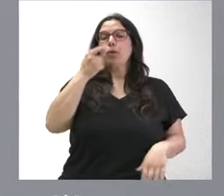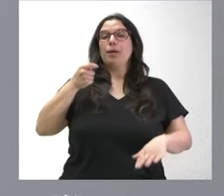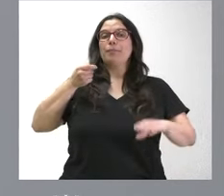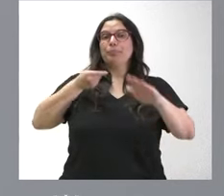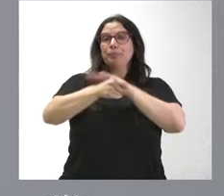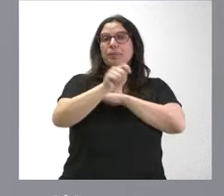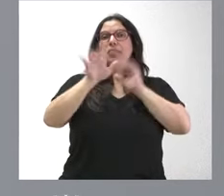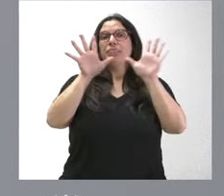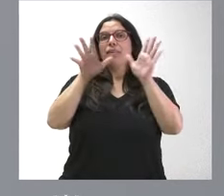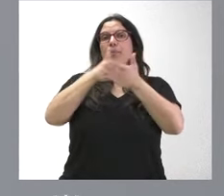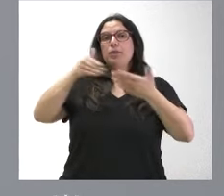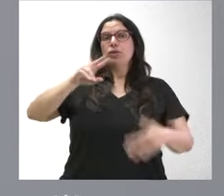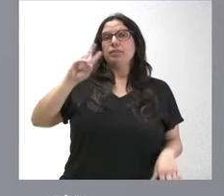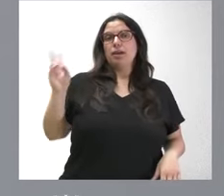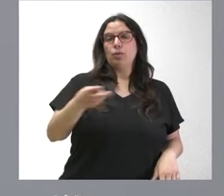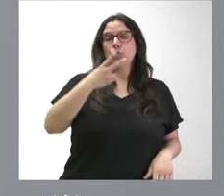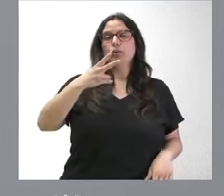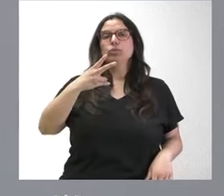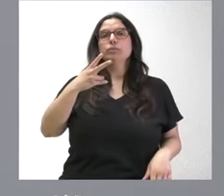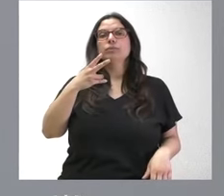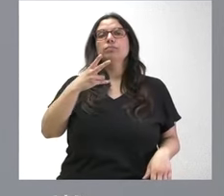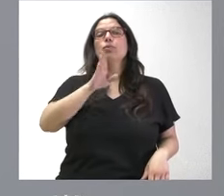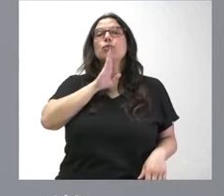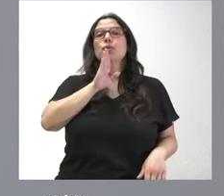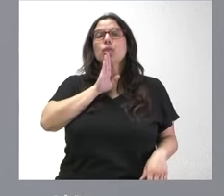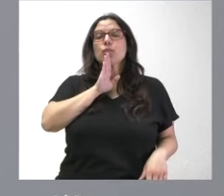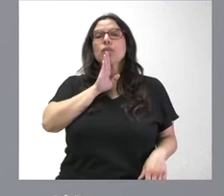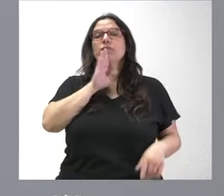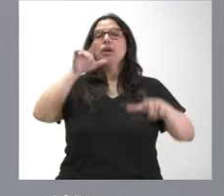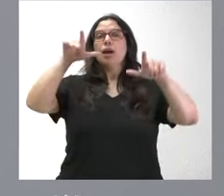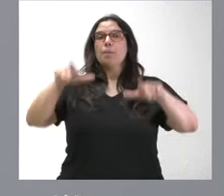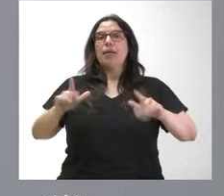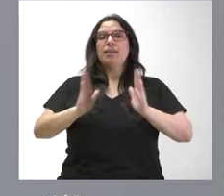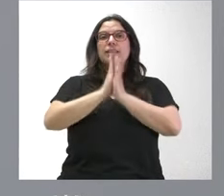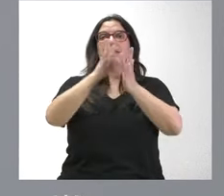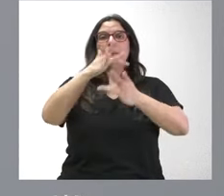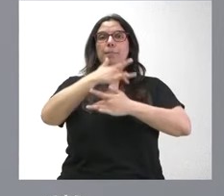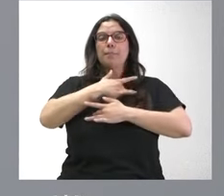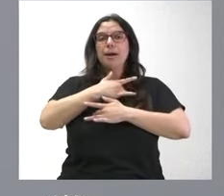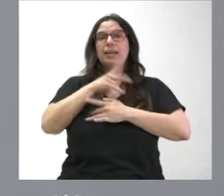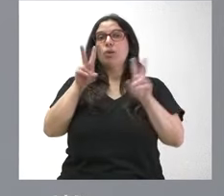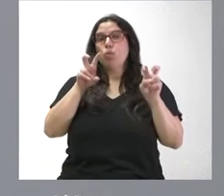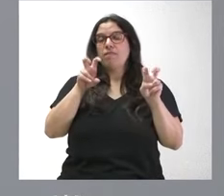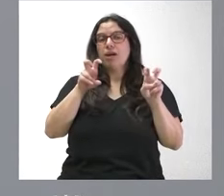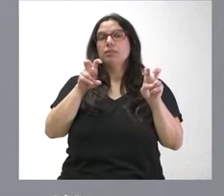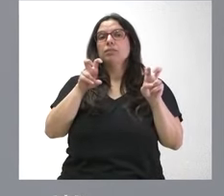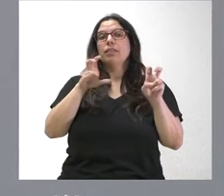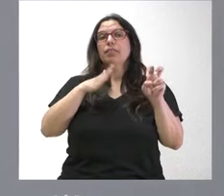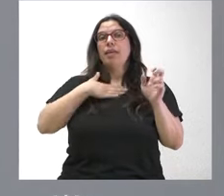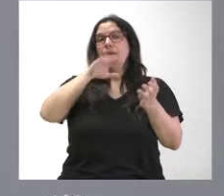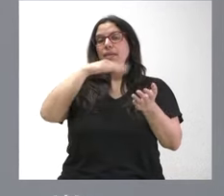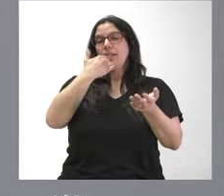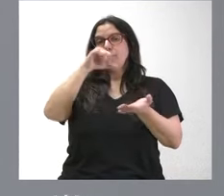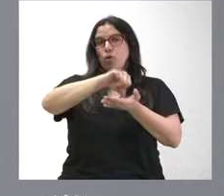de 10 millones de euros. Se ubicará en la Plaza de Santa María la Nueva de Zamora.